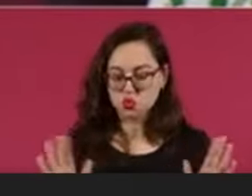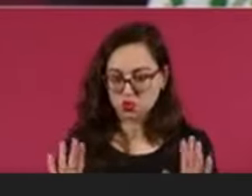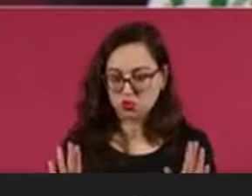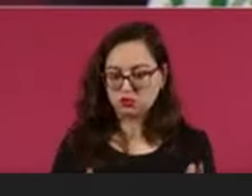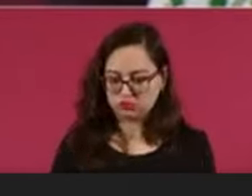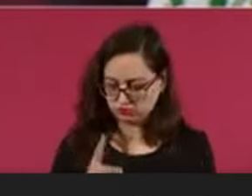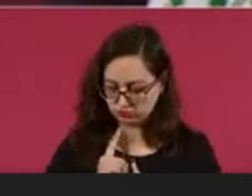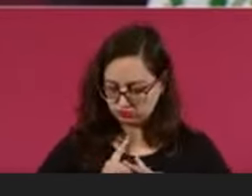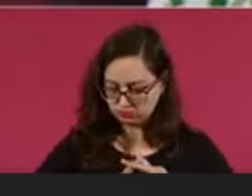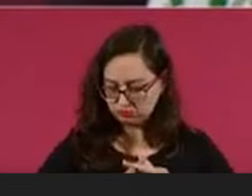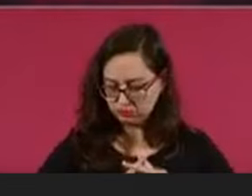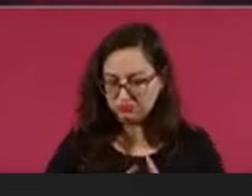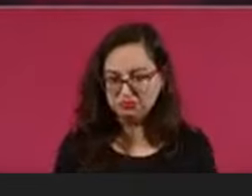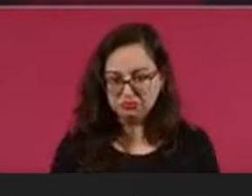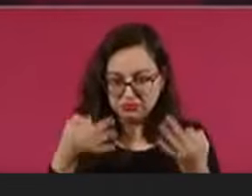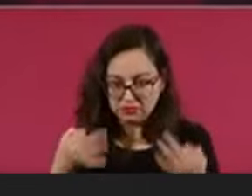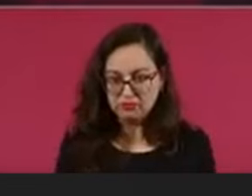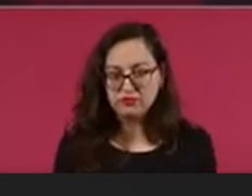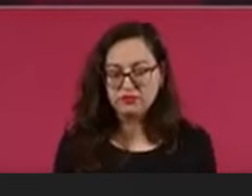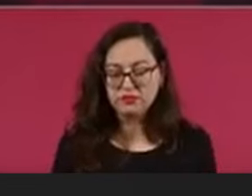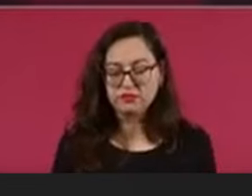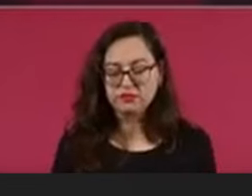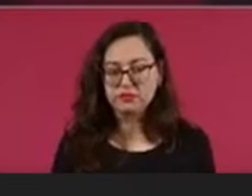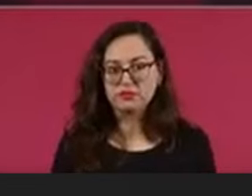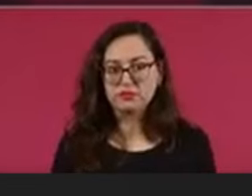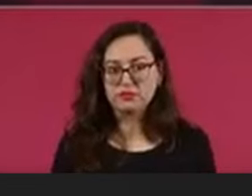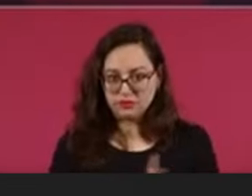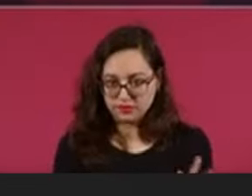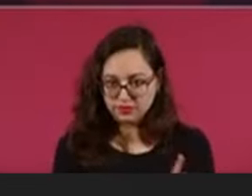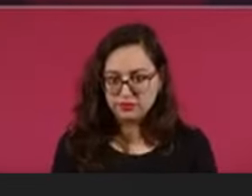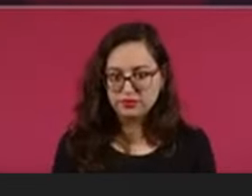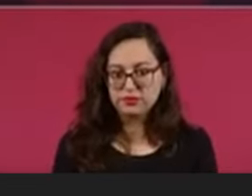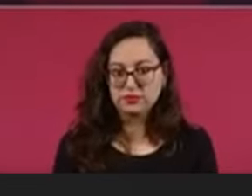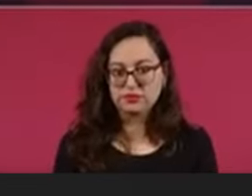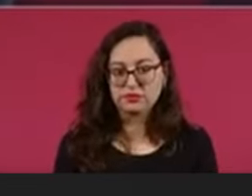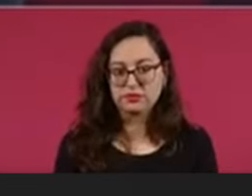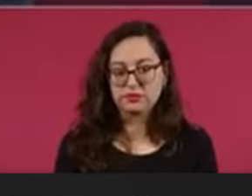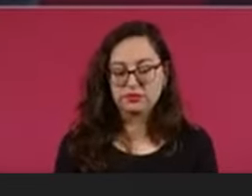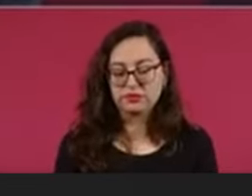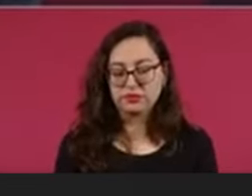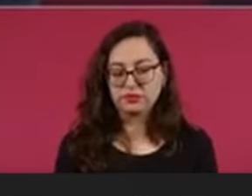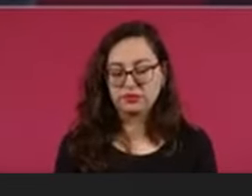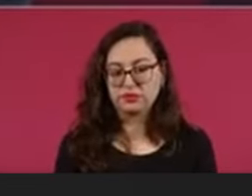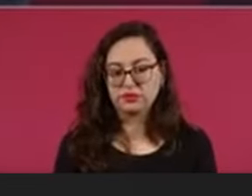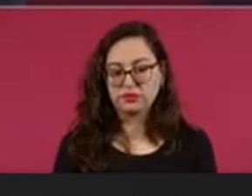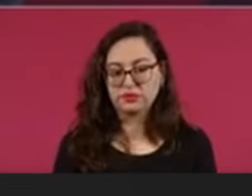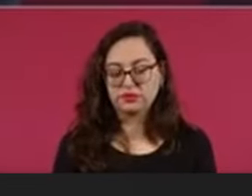ni las narices,